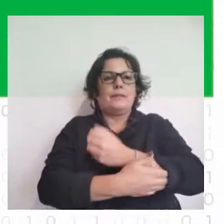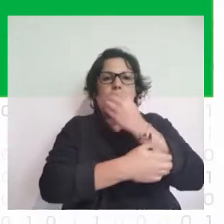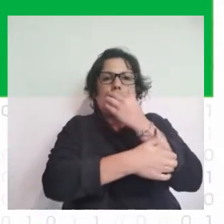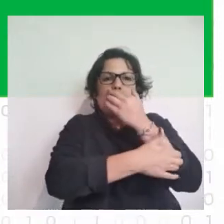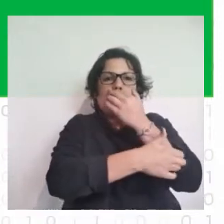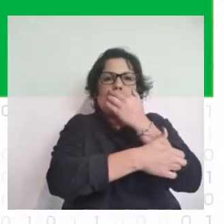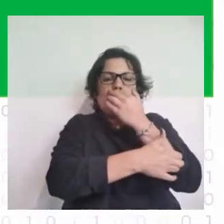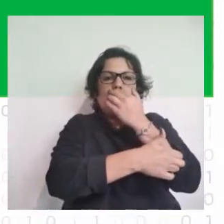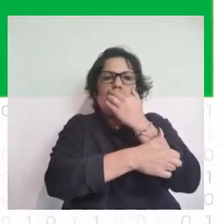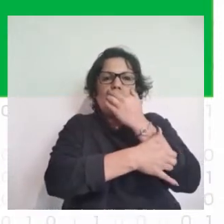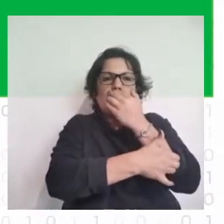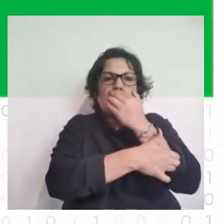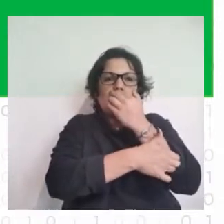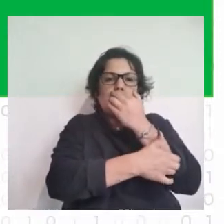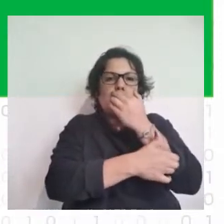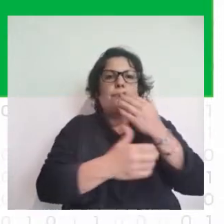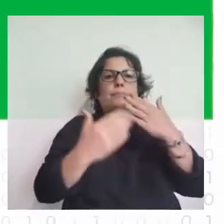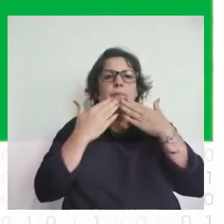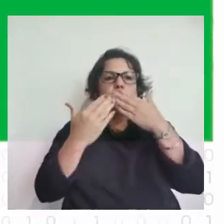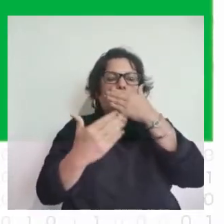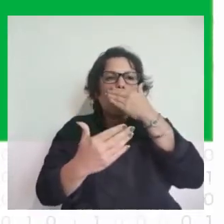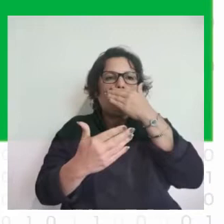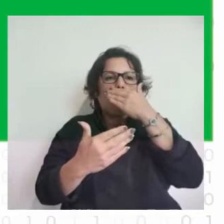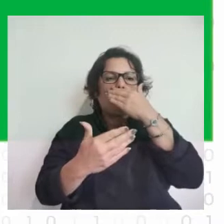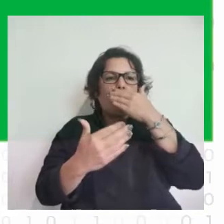Bueno, muchísimas gracias por la oportunidad.